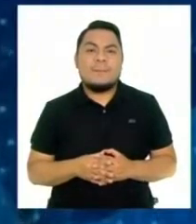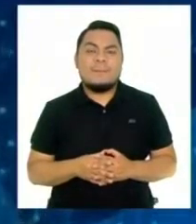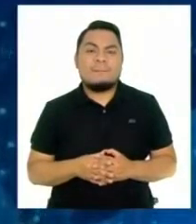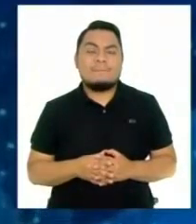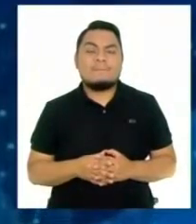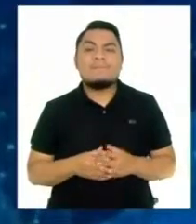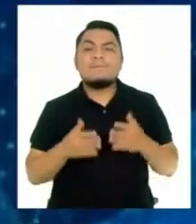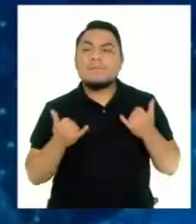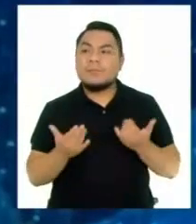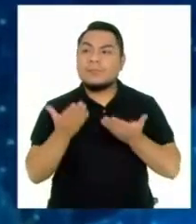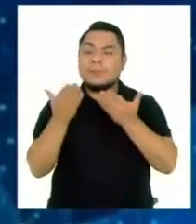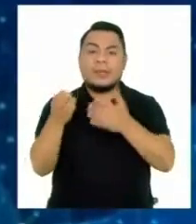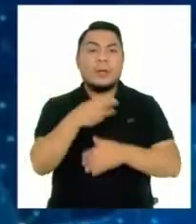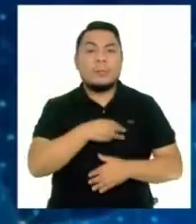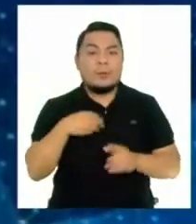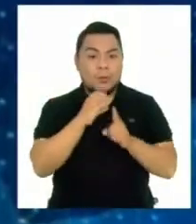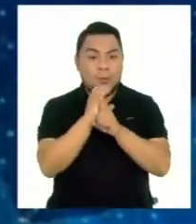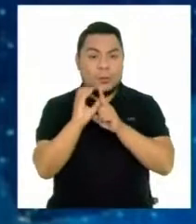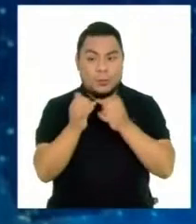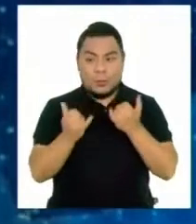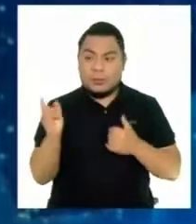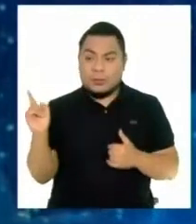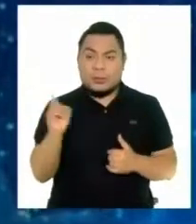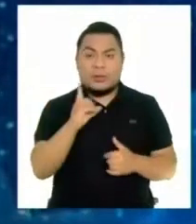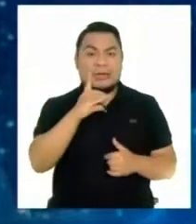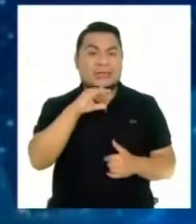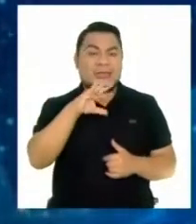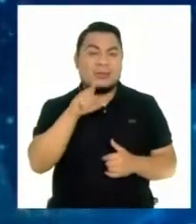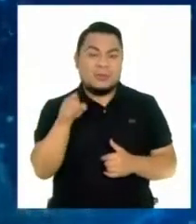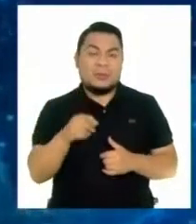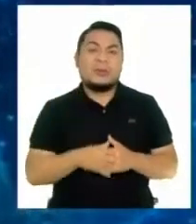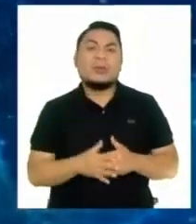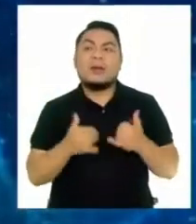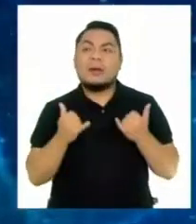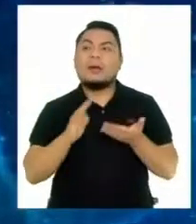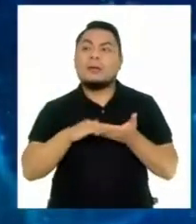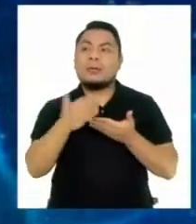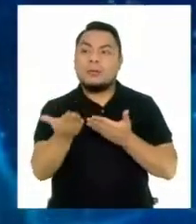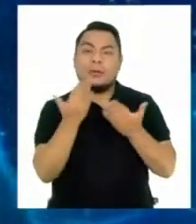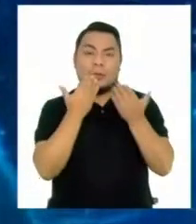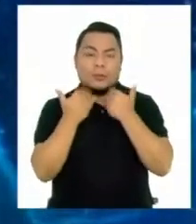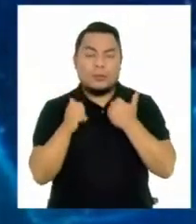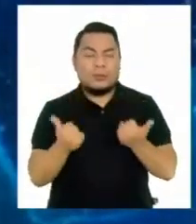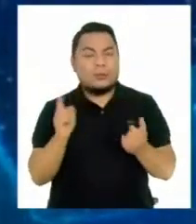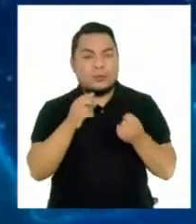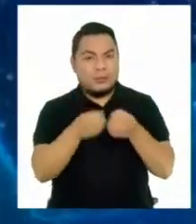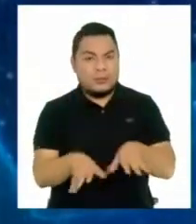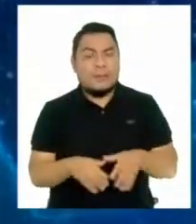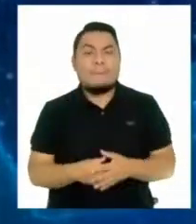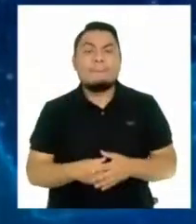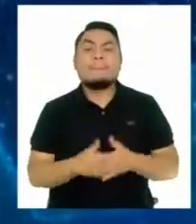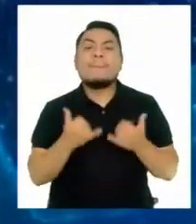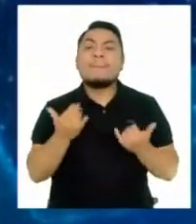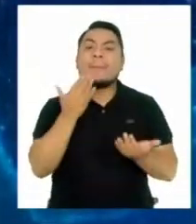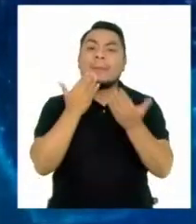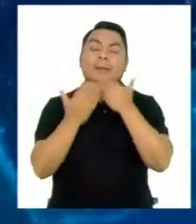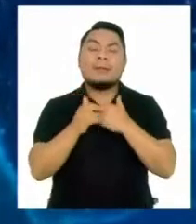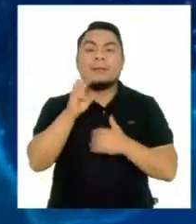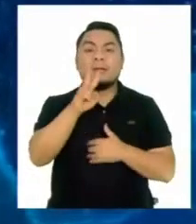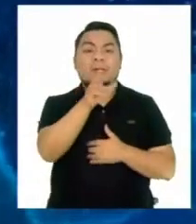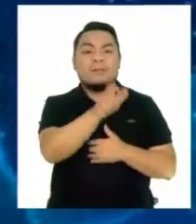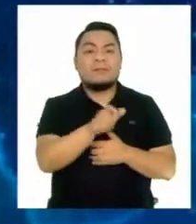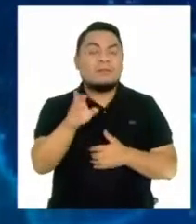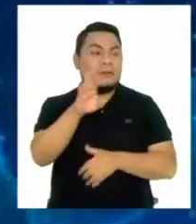Y vamos a recibir al ministro de Cultura, precisamente Ciro Galvez, ahora más adelante en Caracara, no se lo pierda. Ahora les contamos que dos